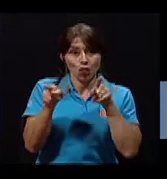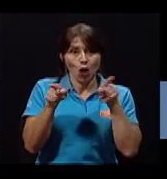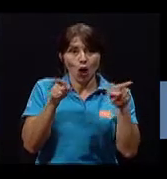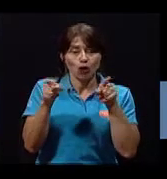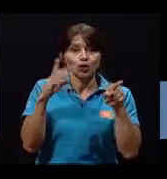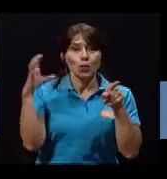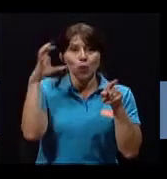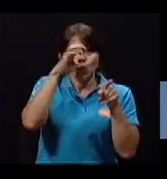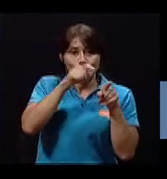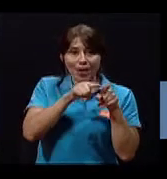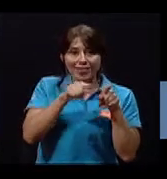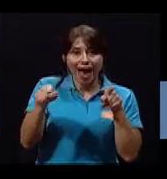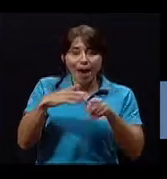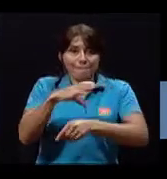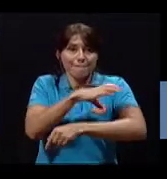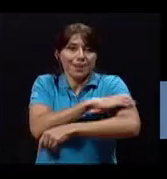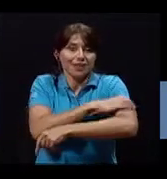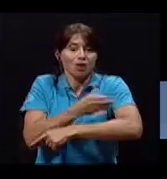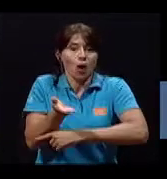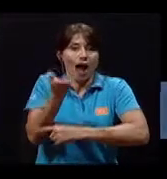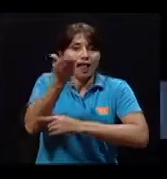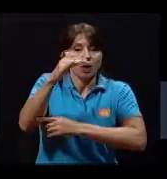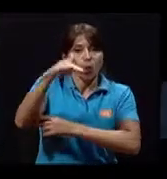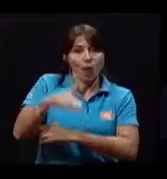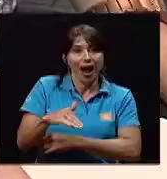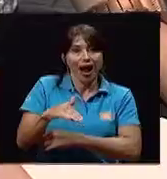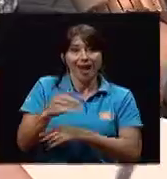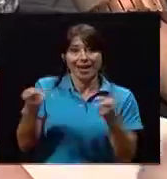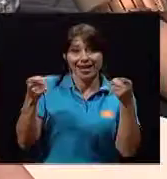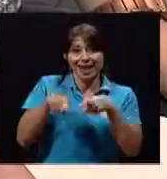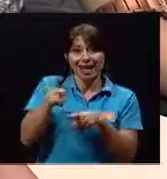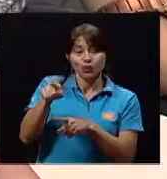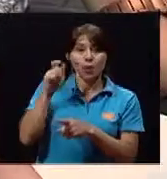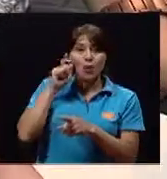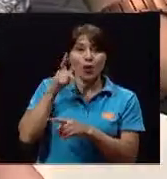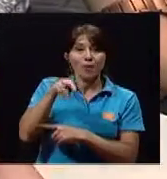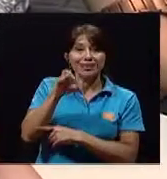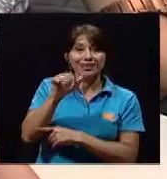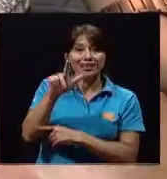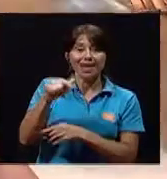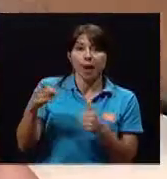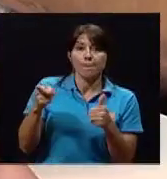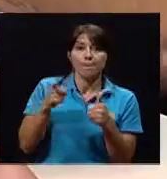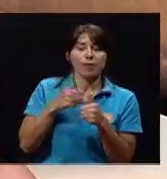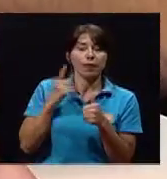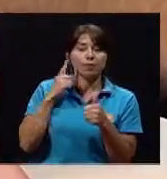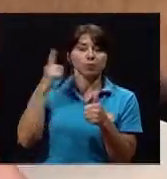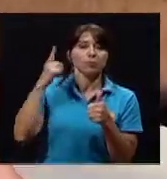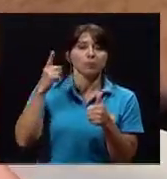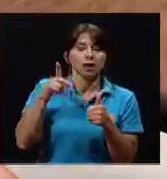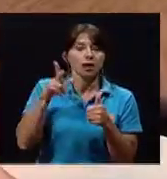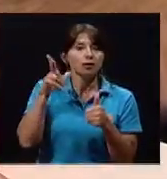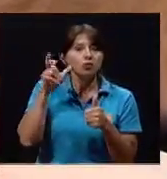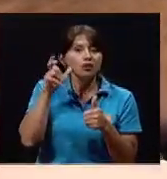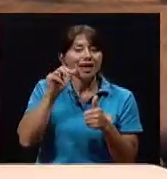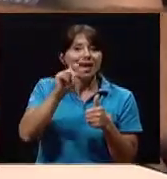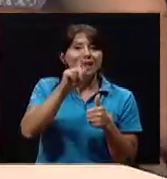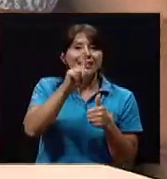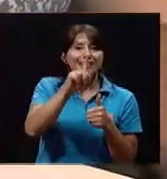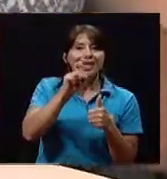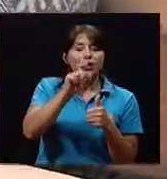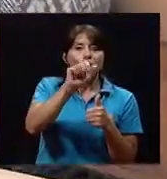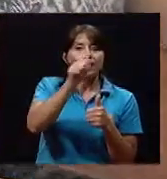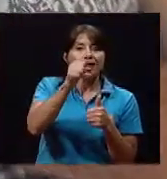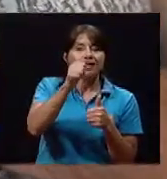si la presión está alta o está baja. En el caso de Priscila, el primer golpe lo escuché en 110 y el último